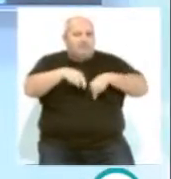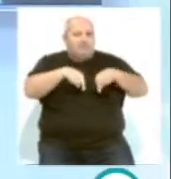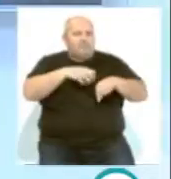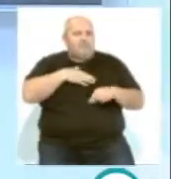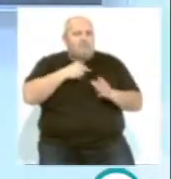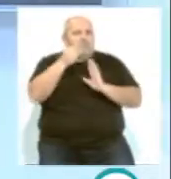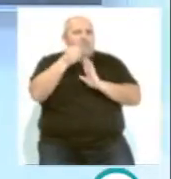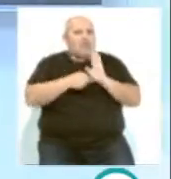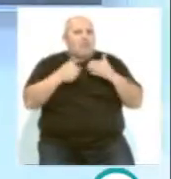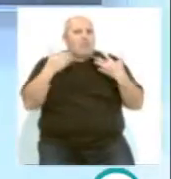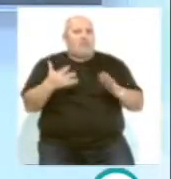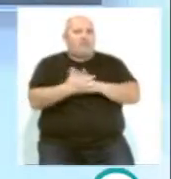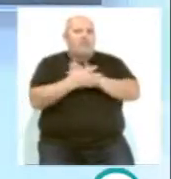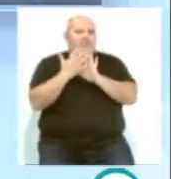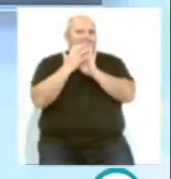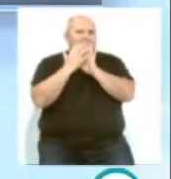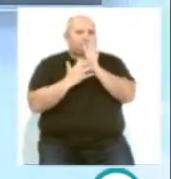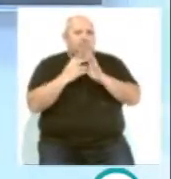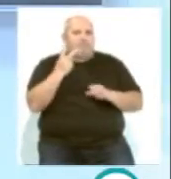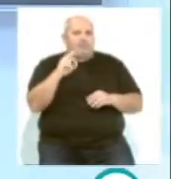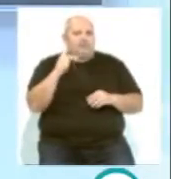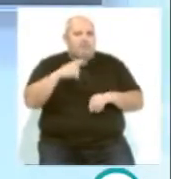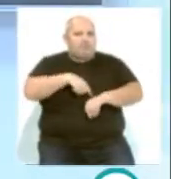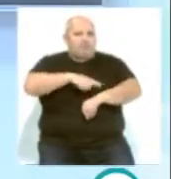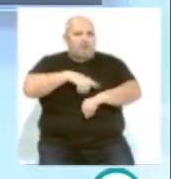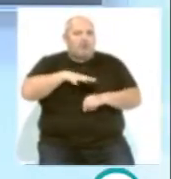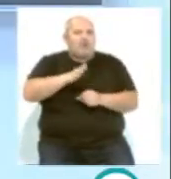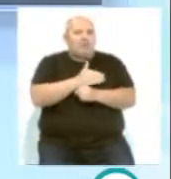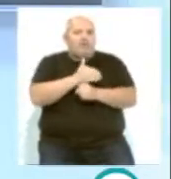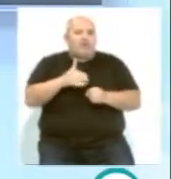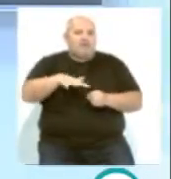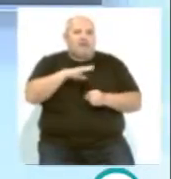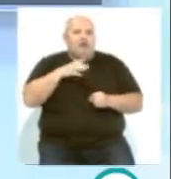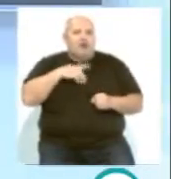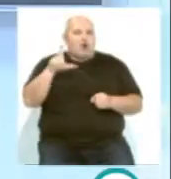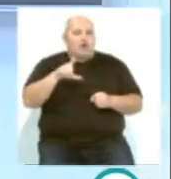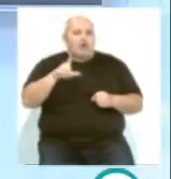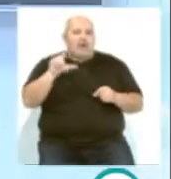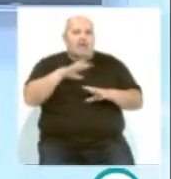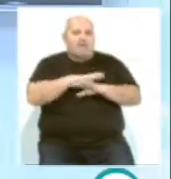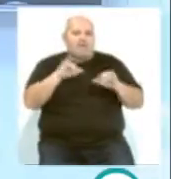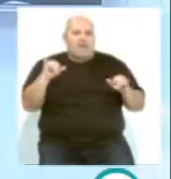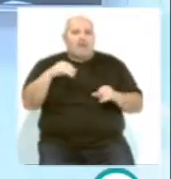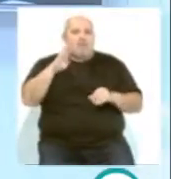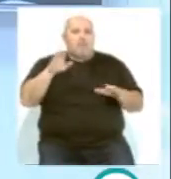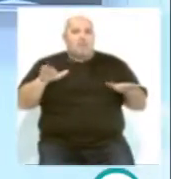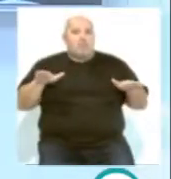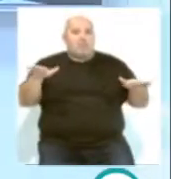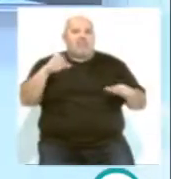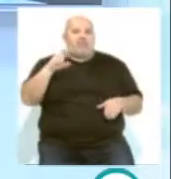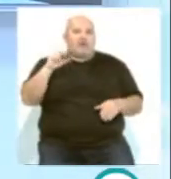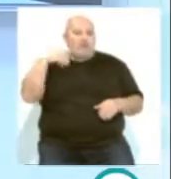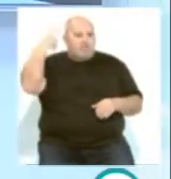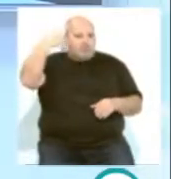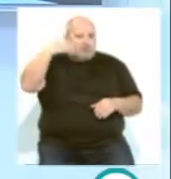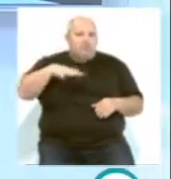estas medidas se reducirá la velocidad a 20 kilómetros por hora en calles de los barrios de Loreto, La Paz, Puntales y Cerro del